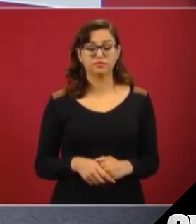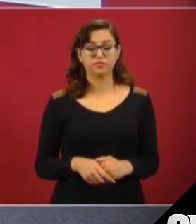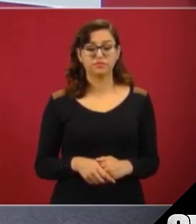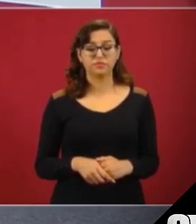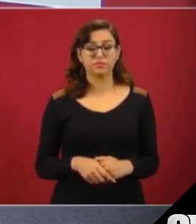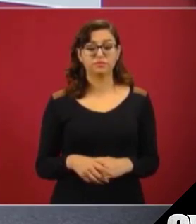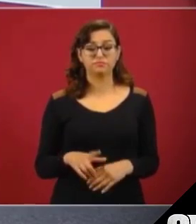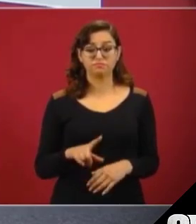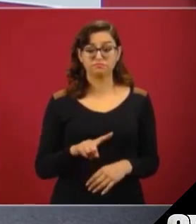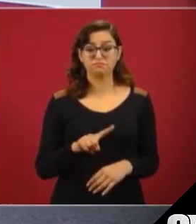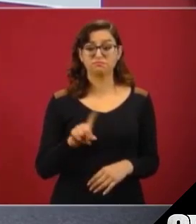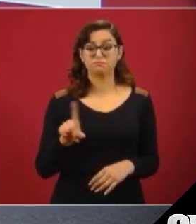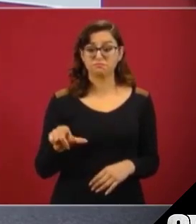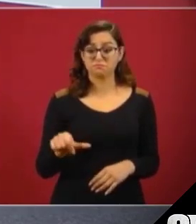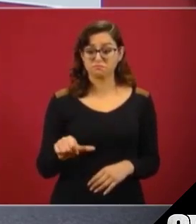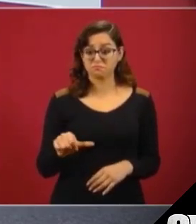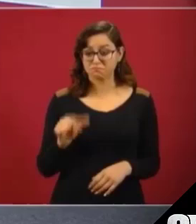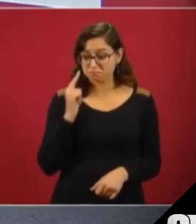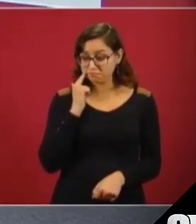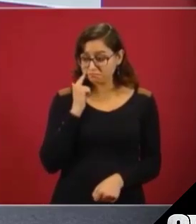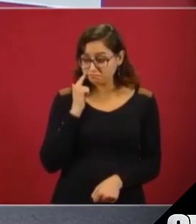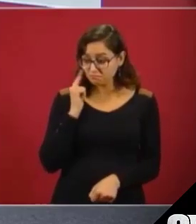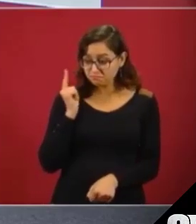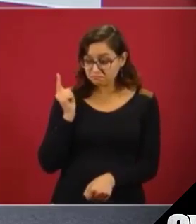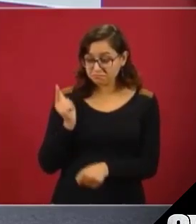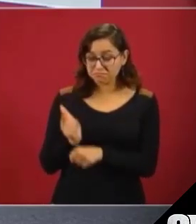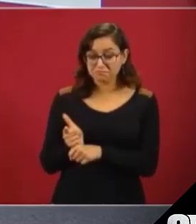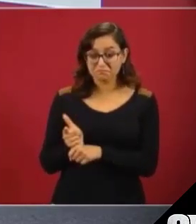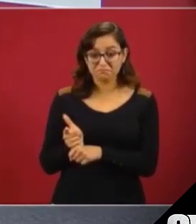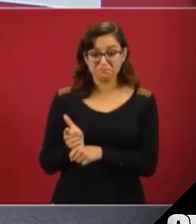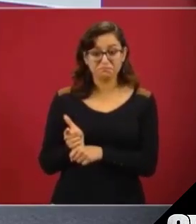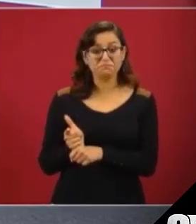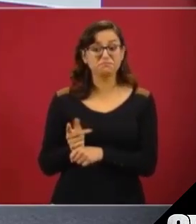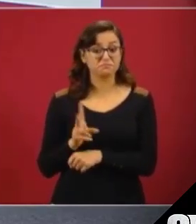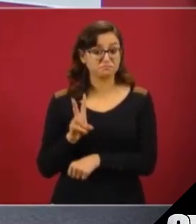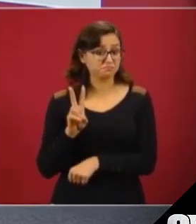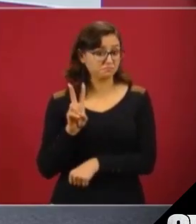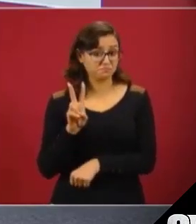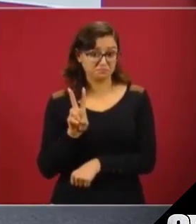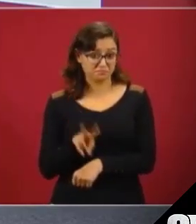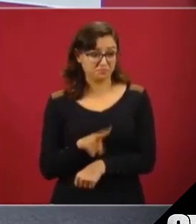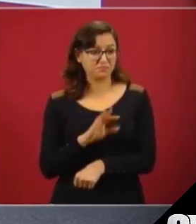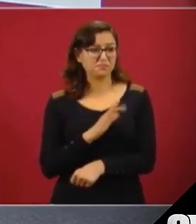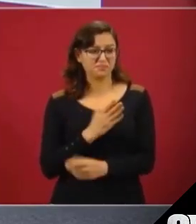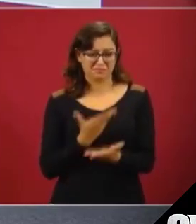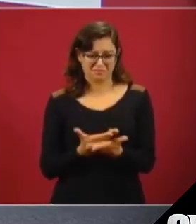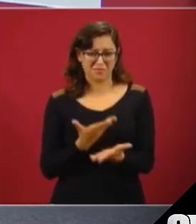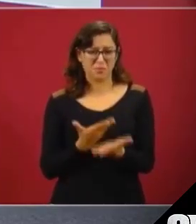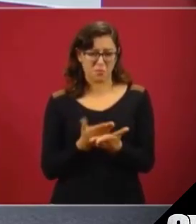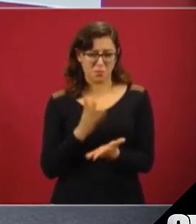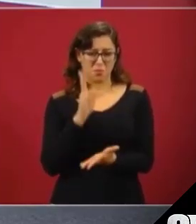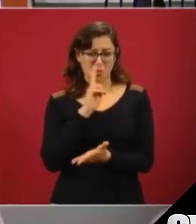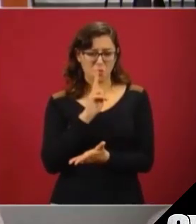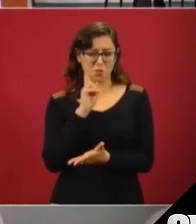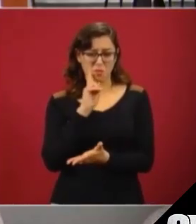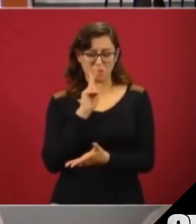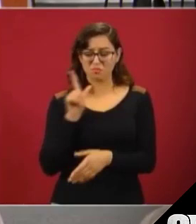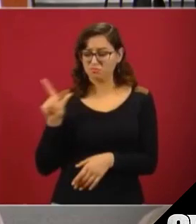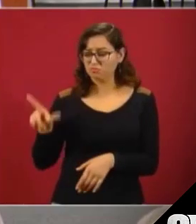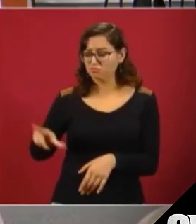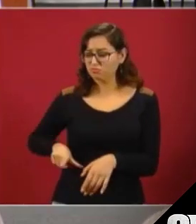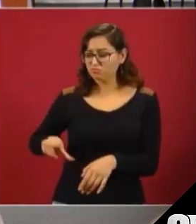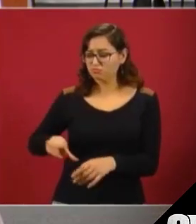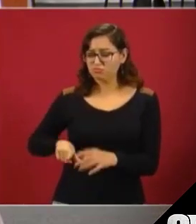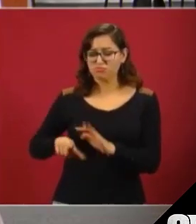que ellos eran bien atendidos por el gobierno, ya lo